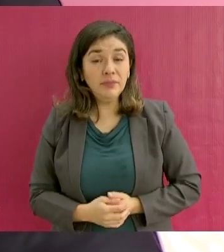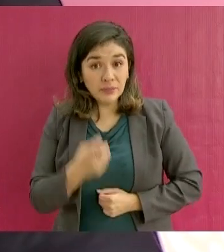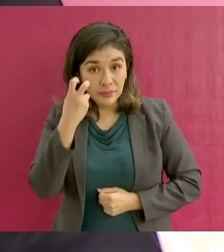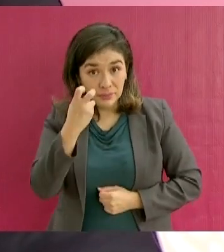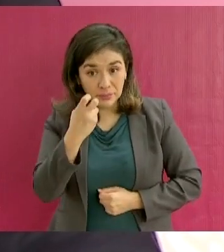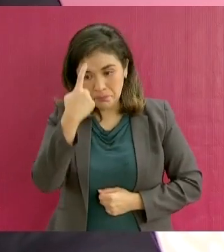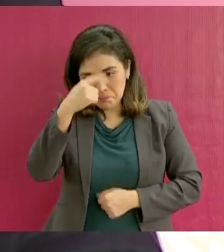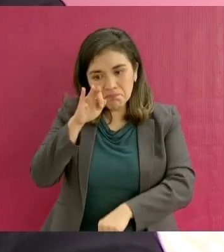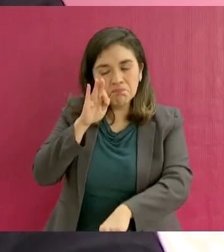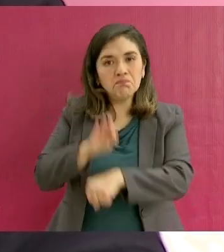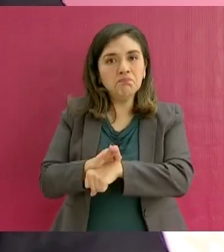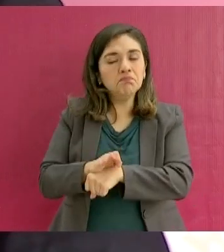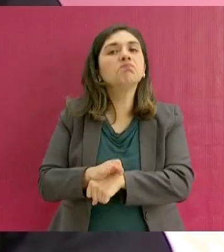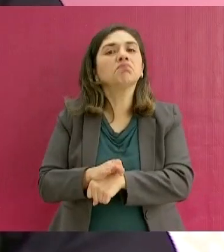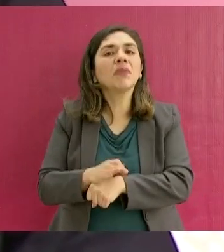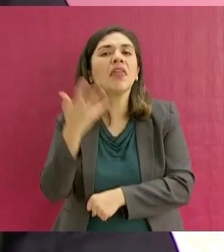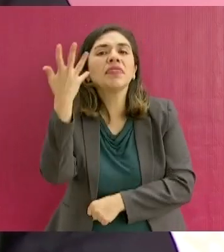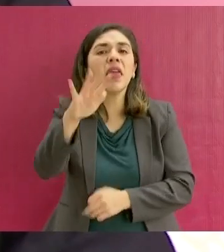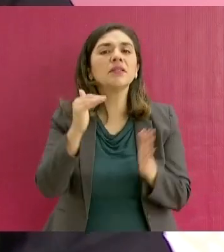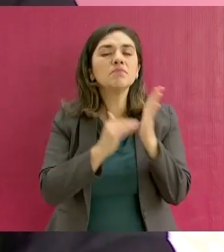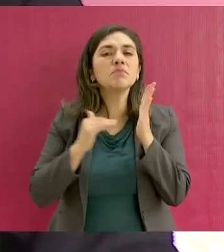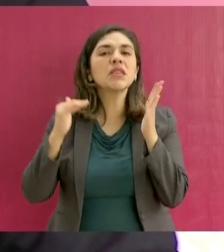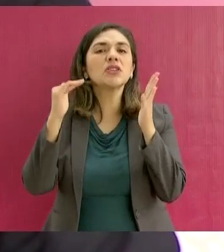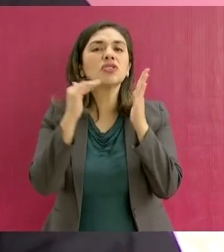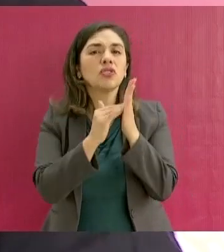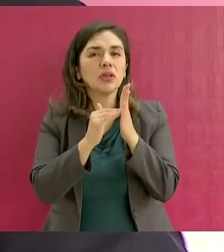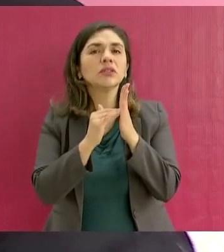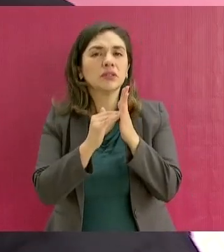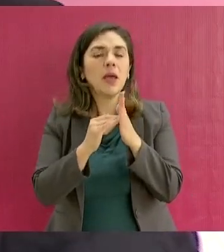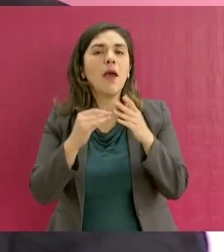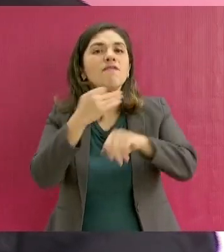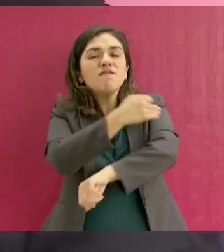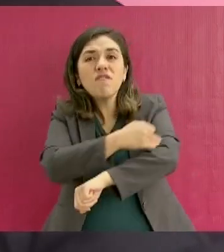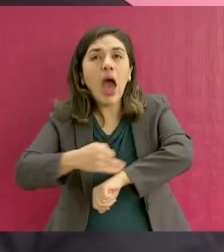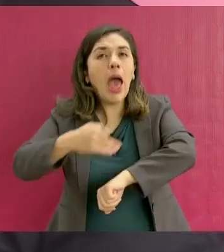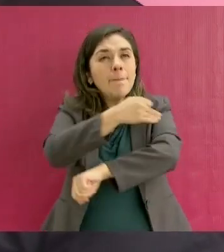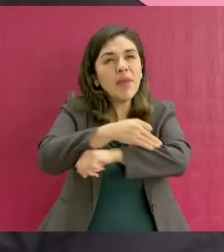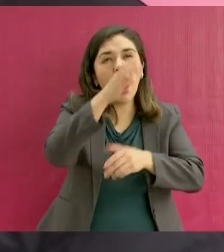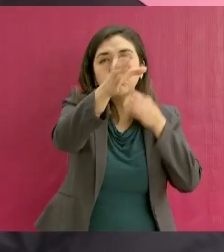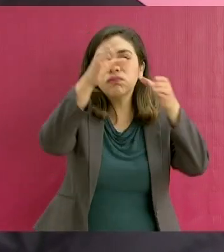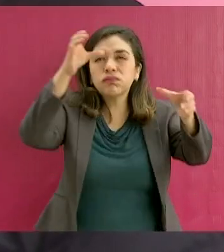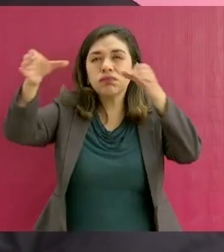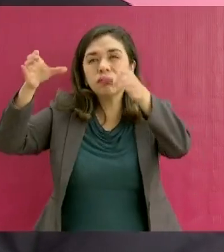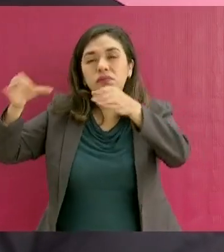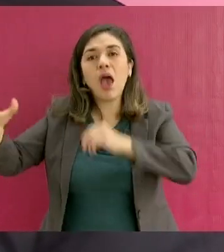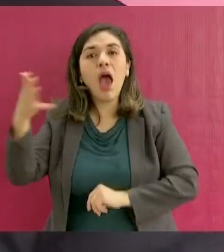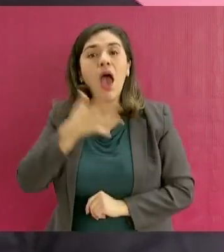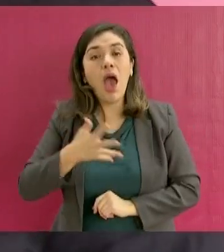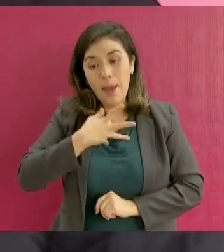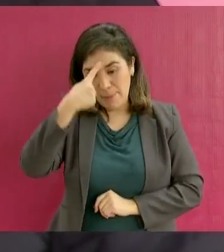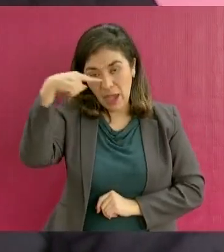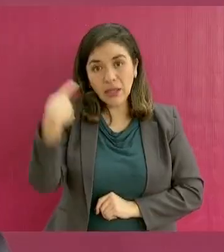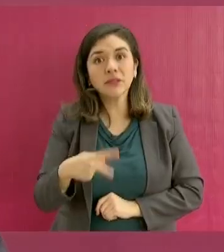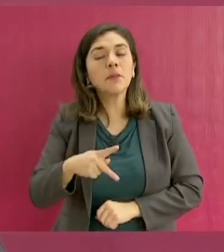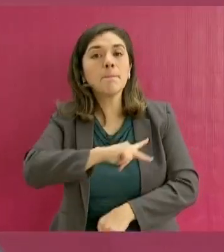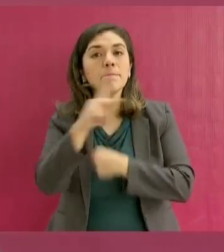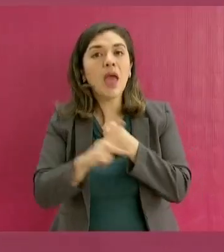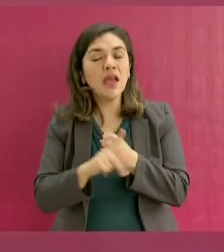beneficia a 10 millones de familias en nuestro país.